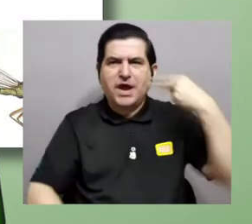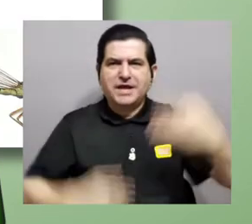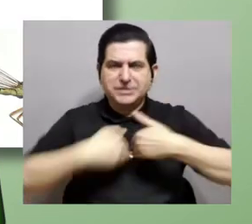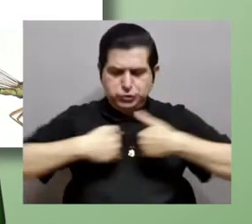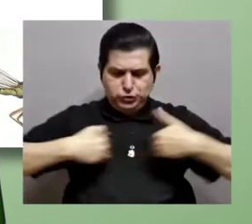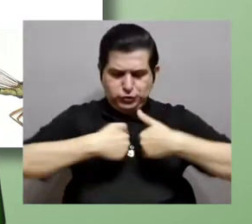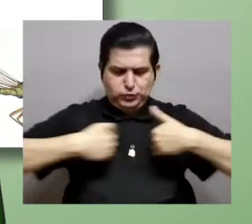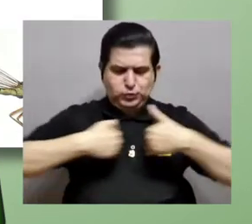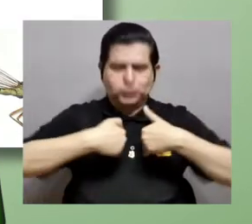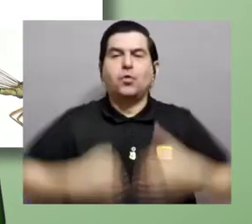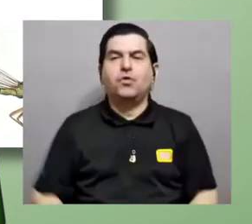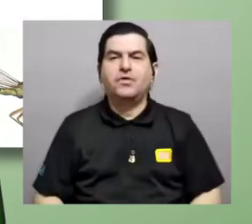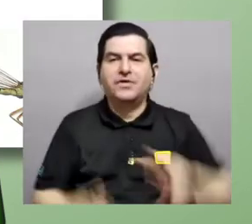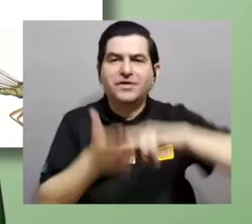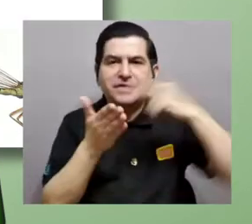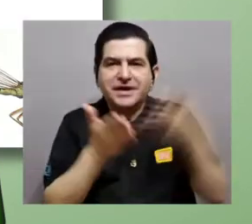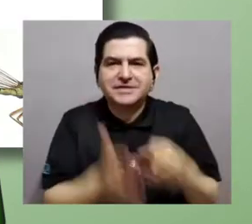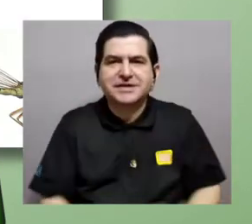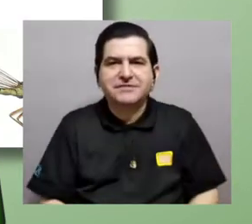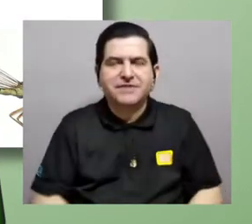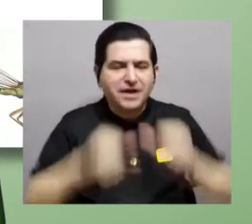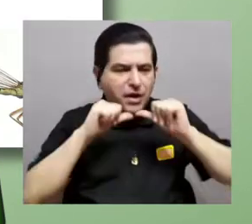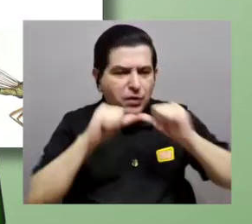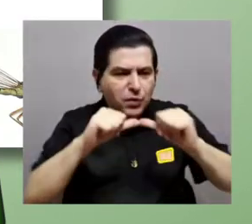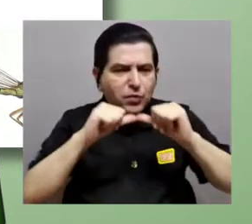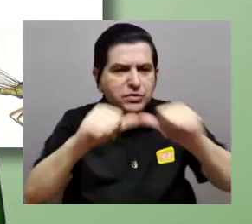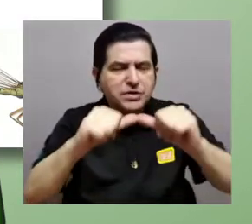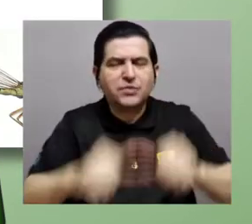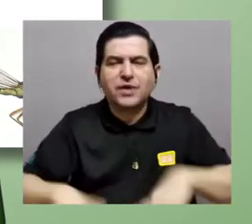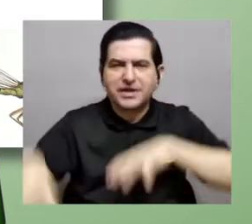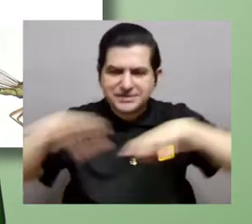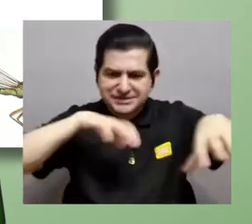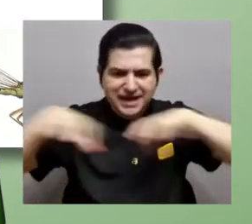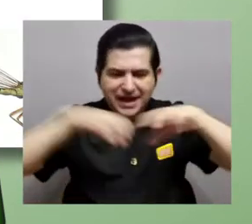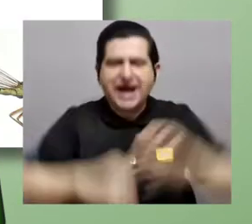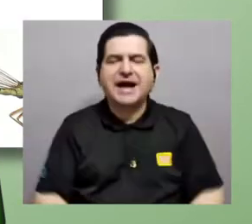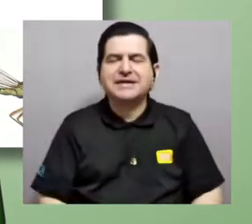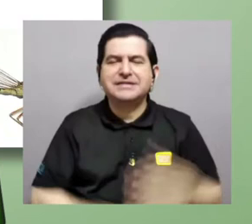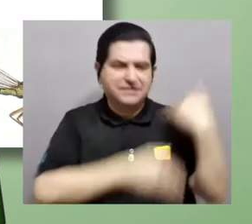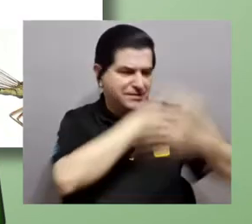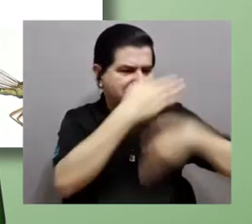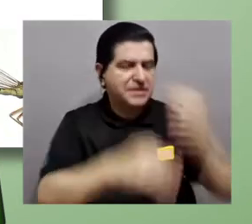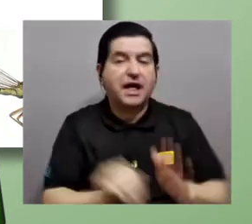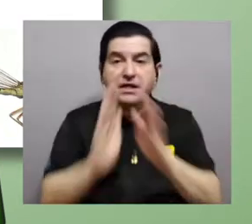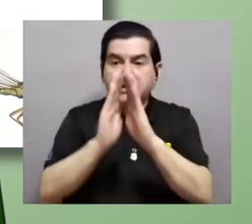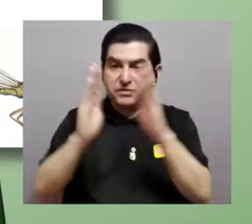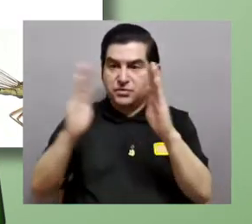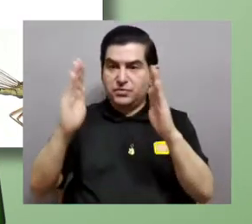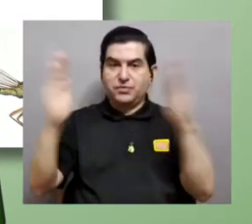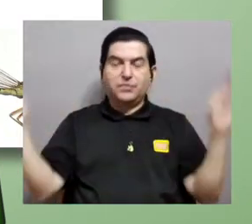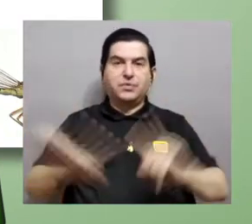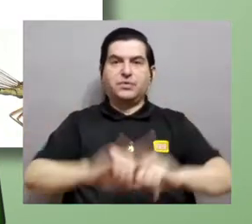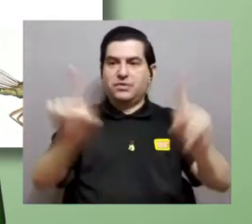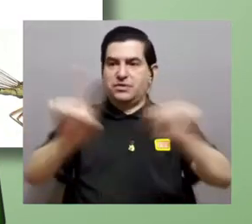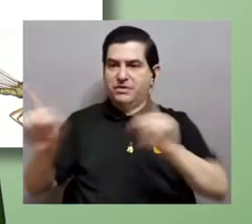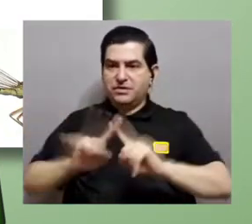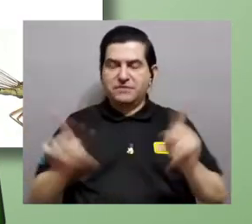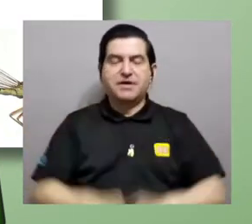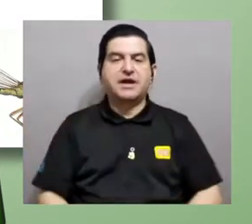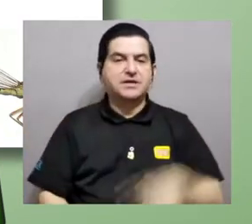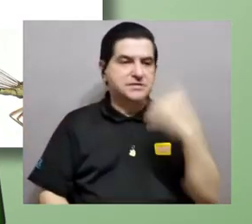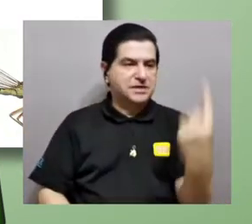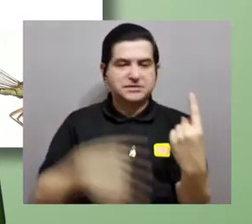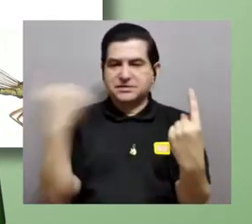ha llevado a una cascada de eventos evolutivos que van amplificando más y más las diferencias entre los sexos.